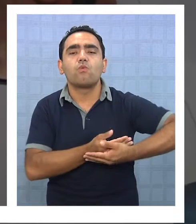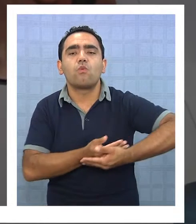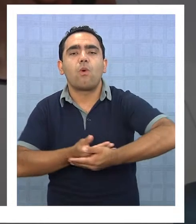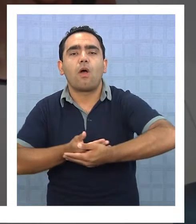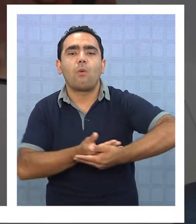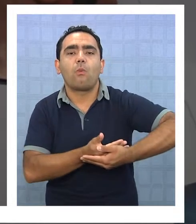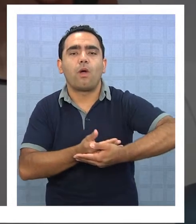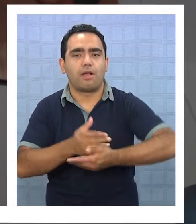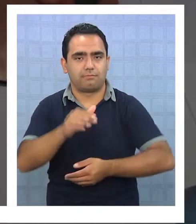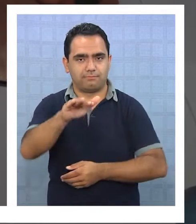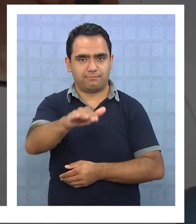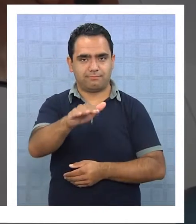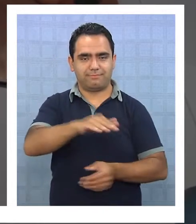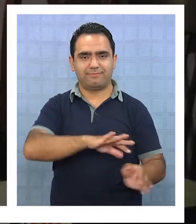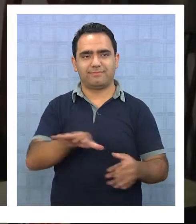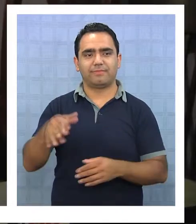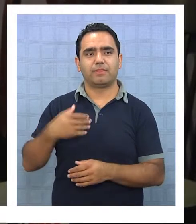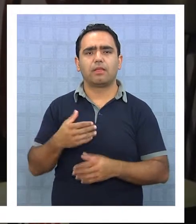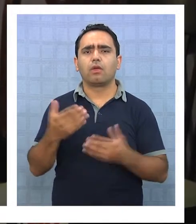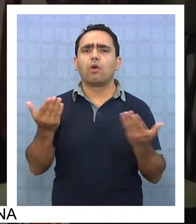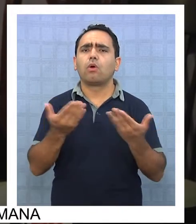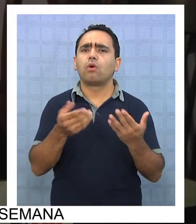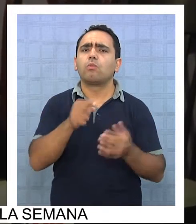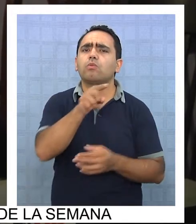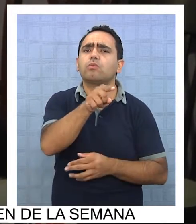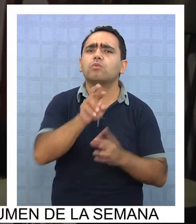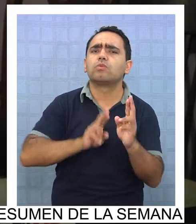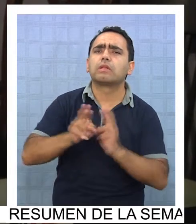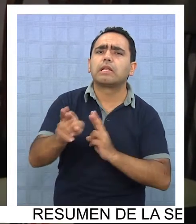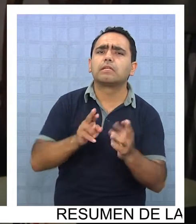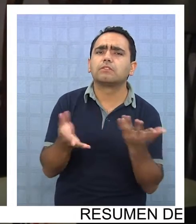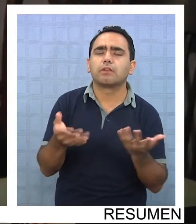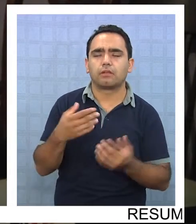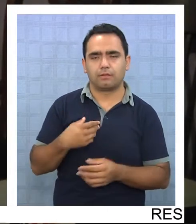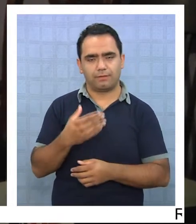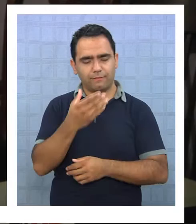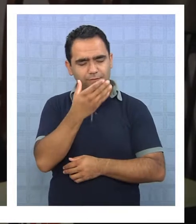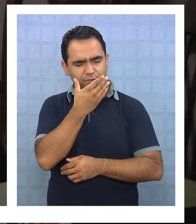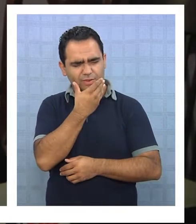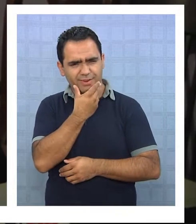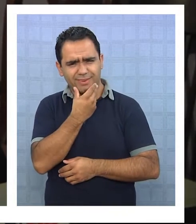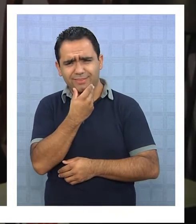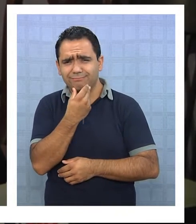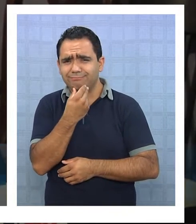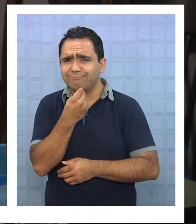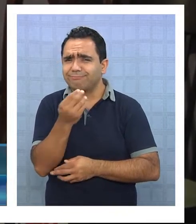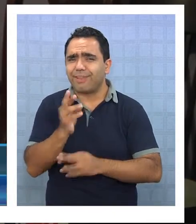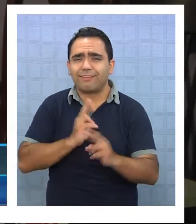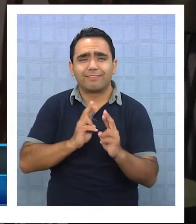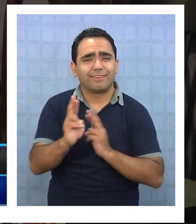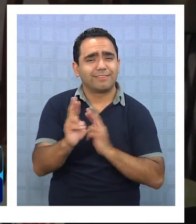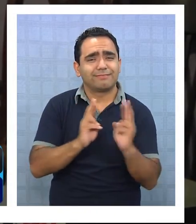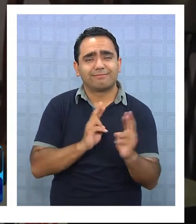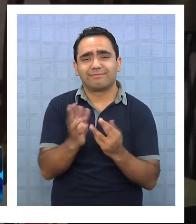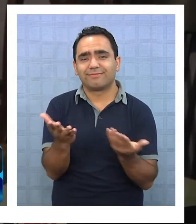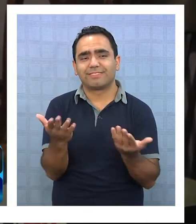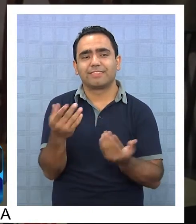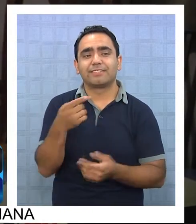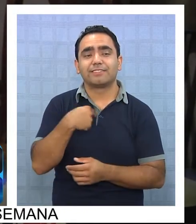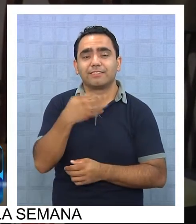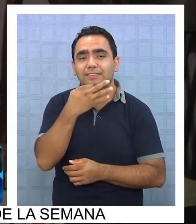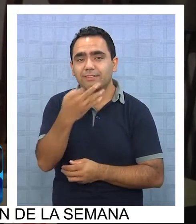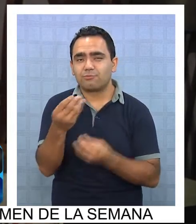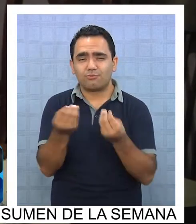de deportistas. ¿Cómo es su relación con él? Muy linda, oh, yo le digo